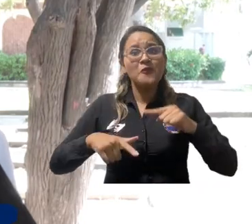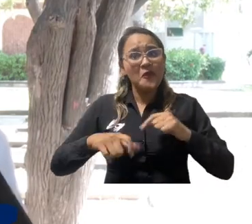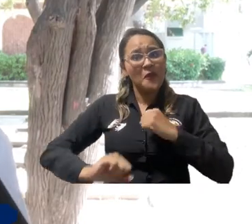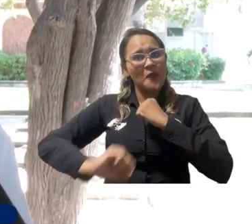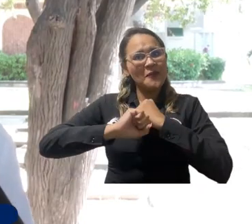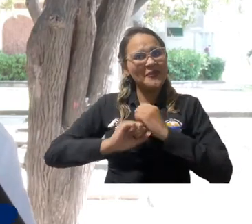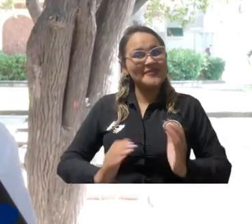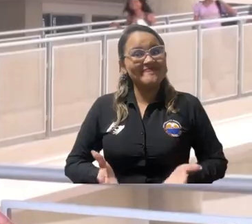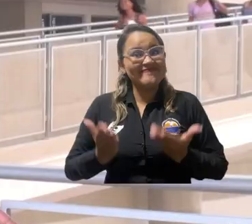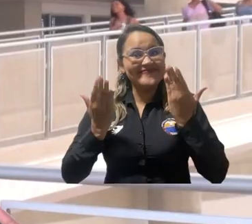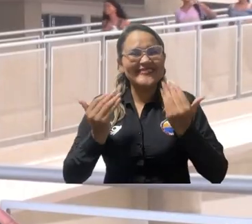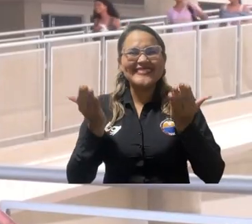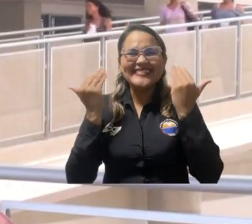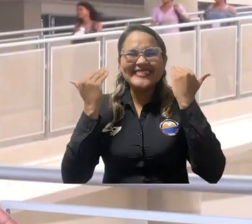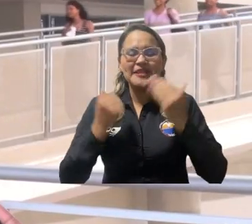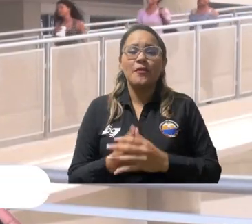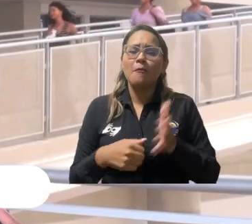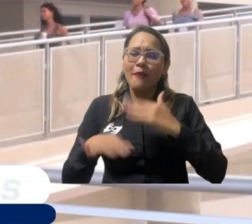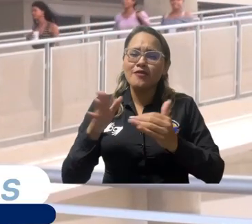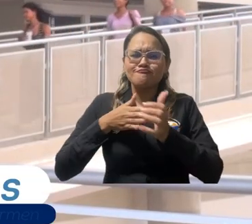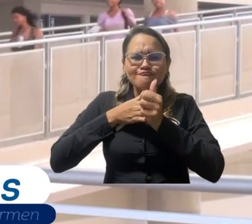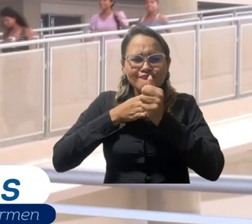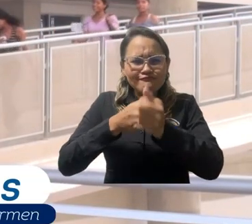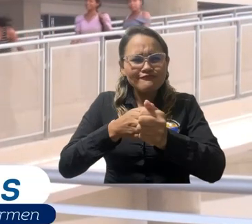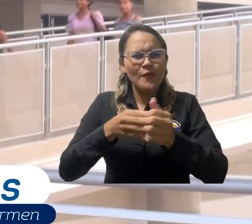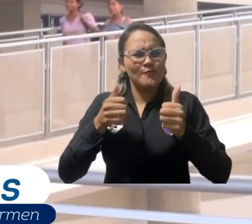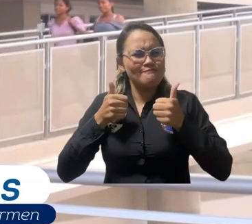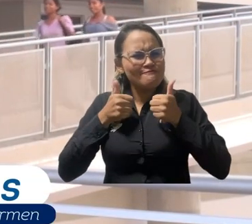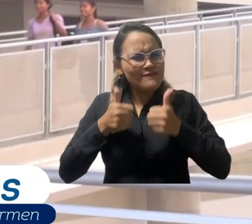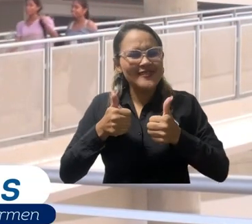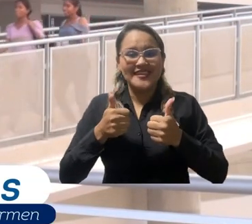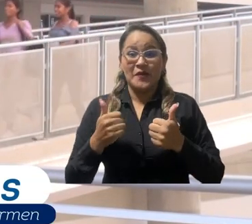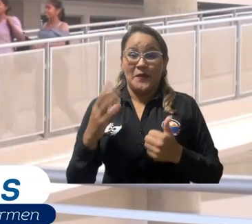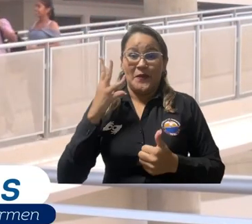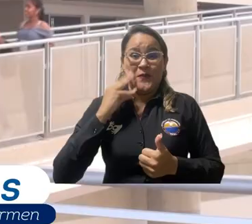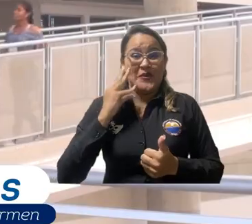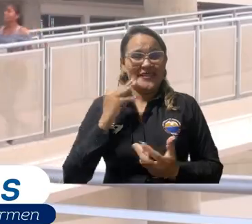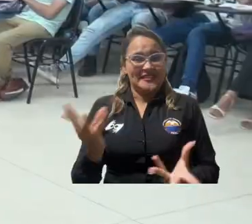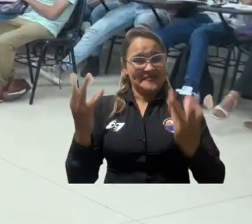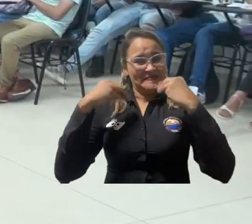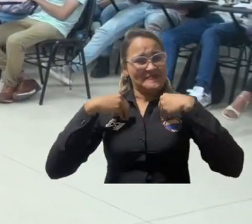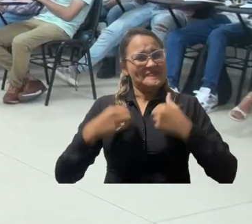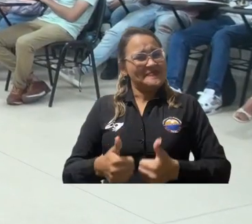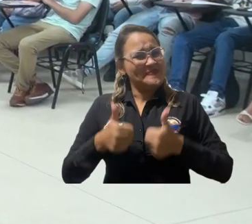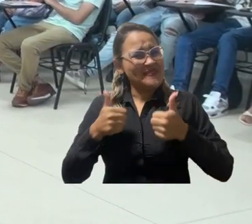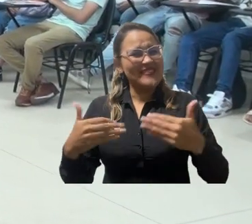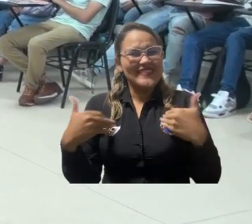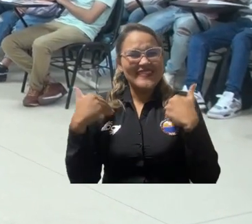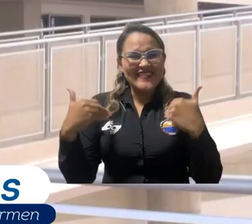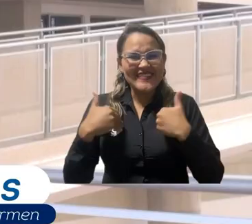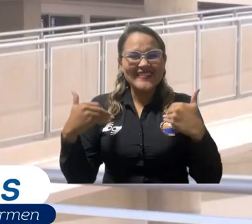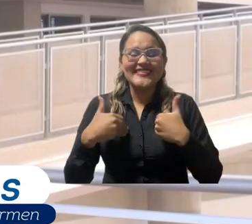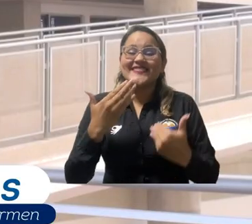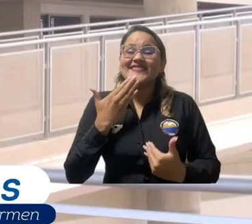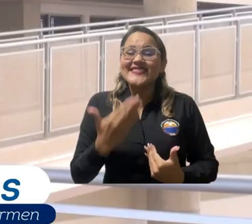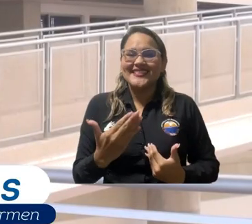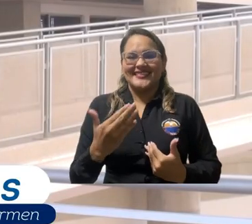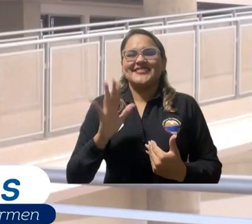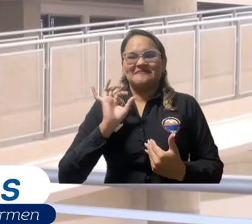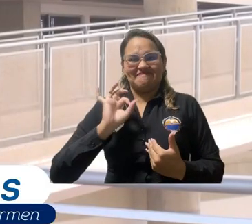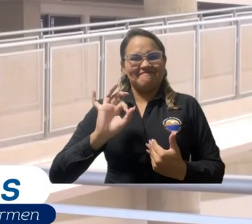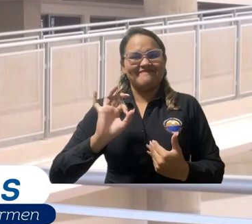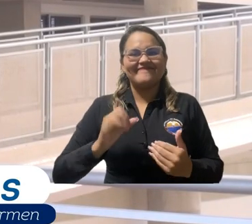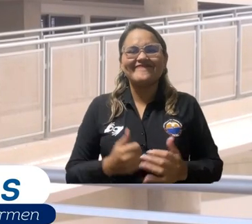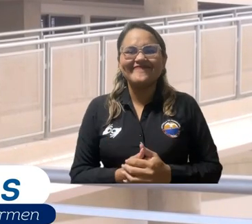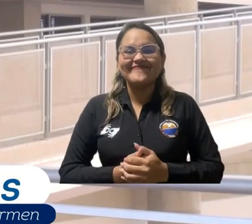no tengan oportunidades. La universidad me pareció y toda esta orientación me pareció excelente, una gran experiencia que estoy comenzando a vivir, pues me